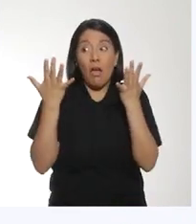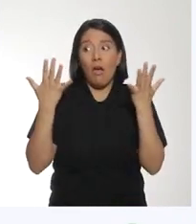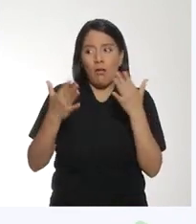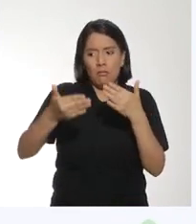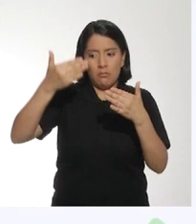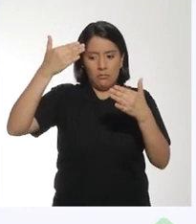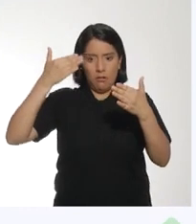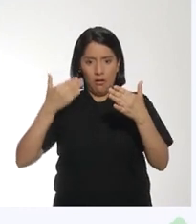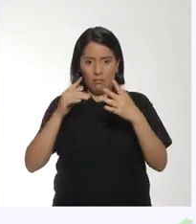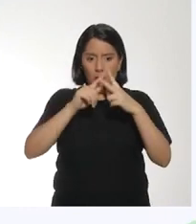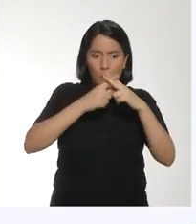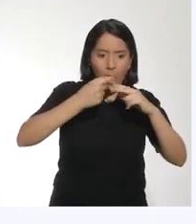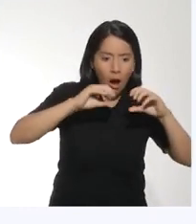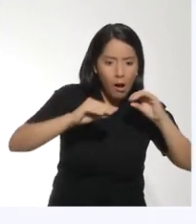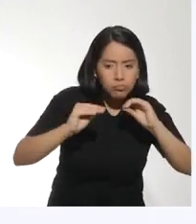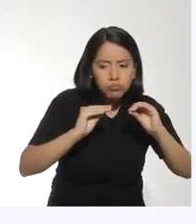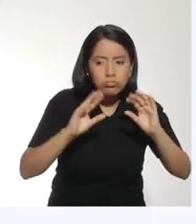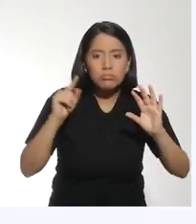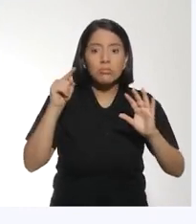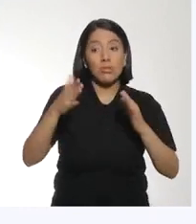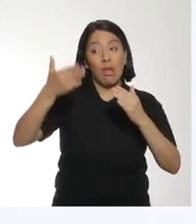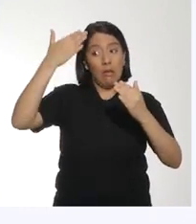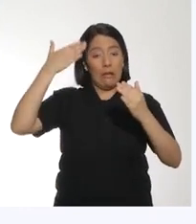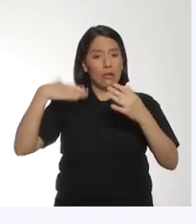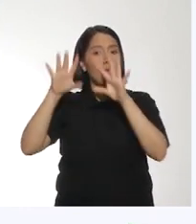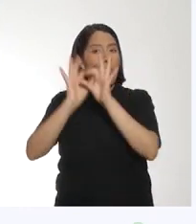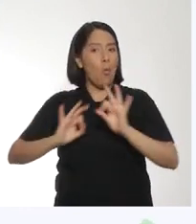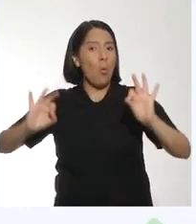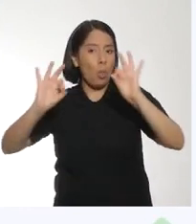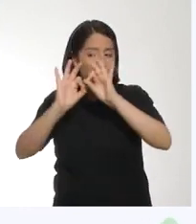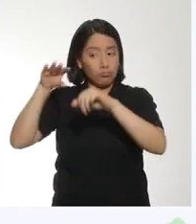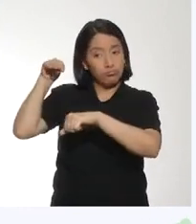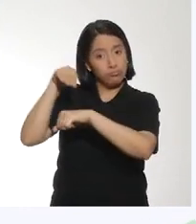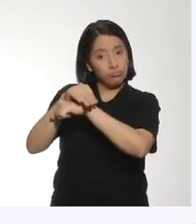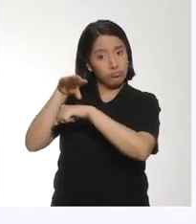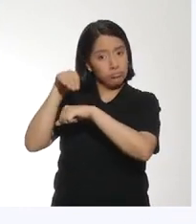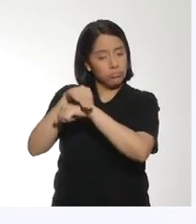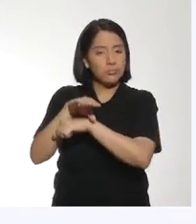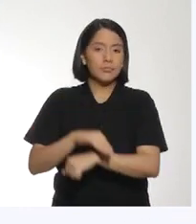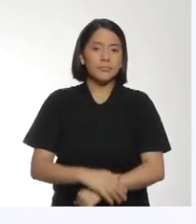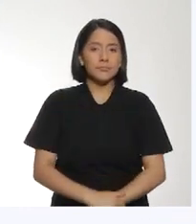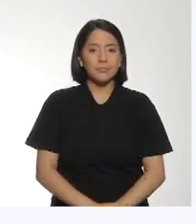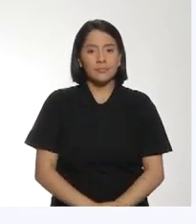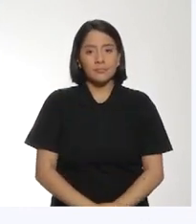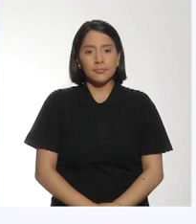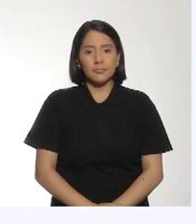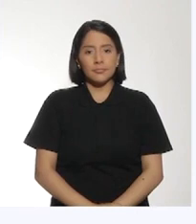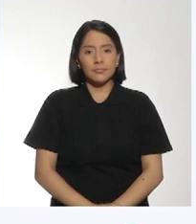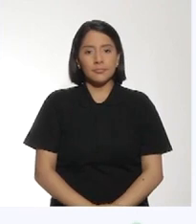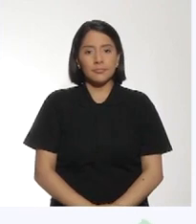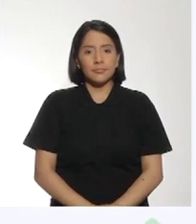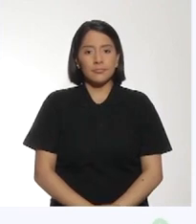Perfecto, Ray. Y antes de realizar cualquier actividad física, debemos de tener en cuenta las siguientes recomendaciones.